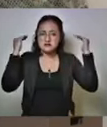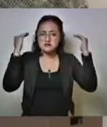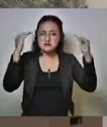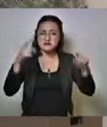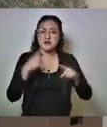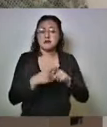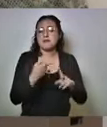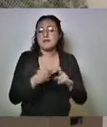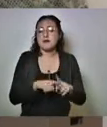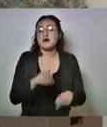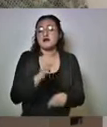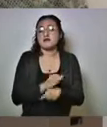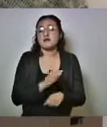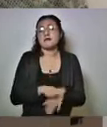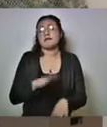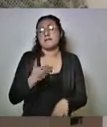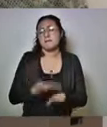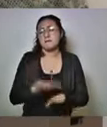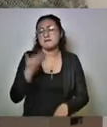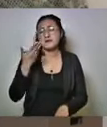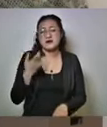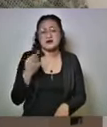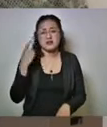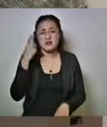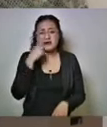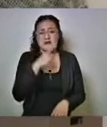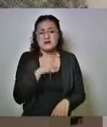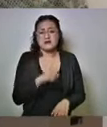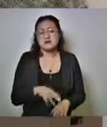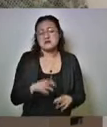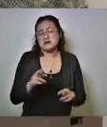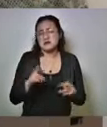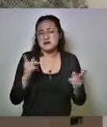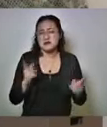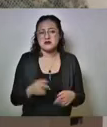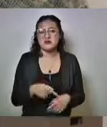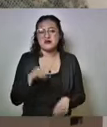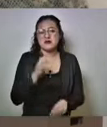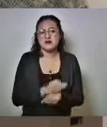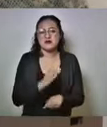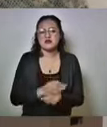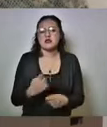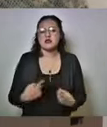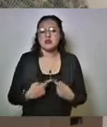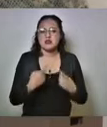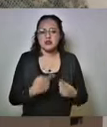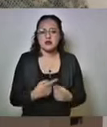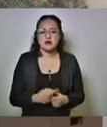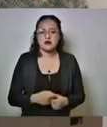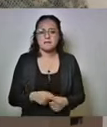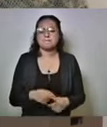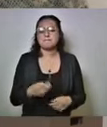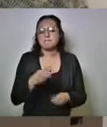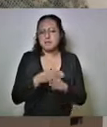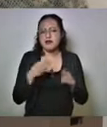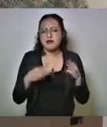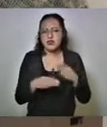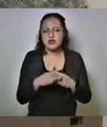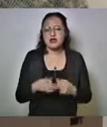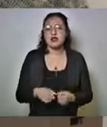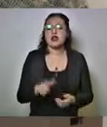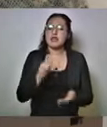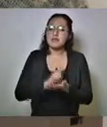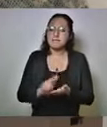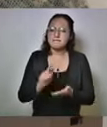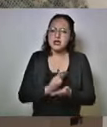que en principio resultaron muy afectadas y es como se han estado dotando de insumos de limpieza